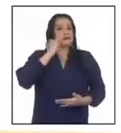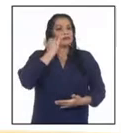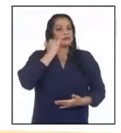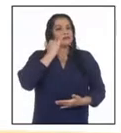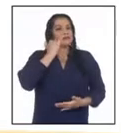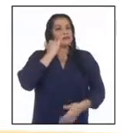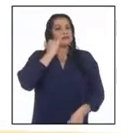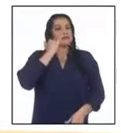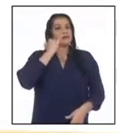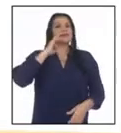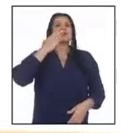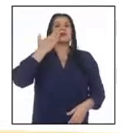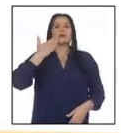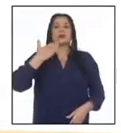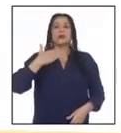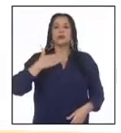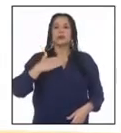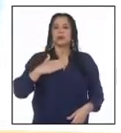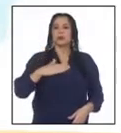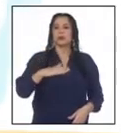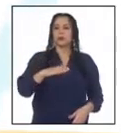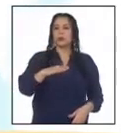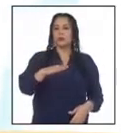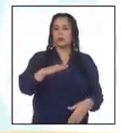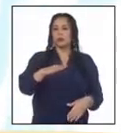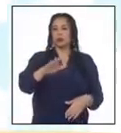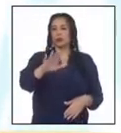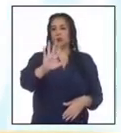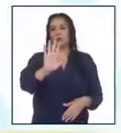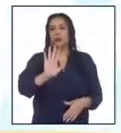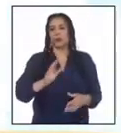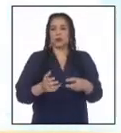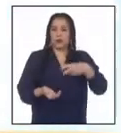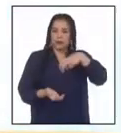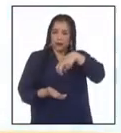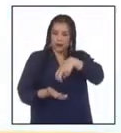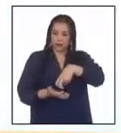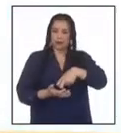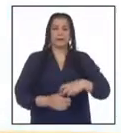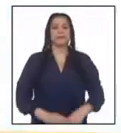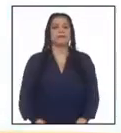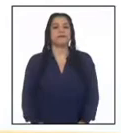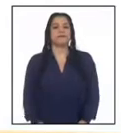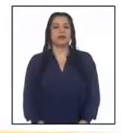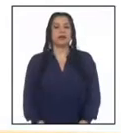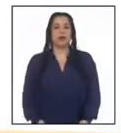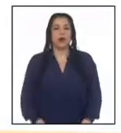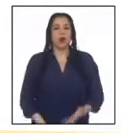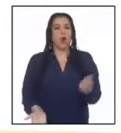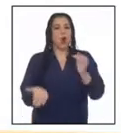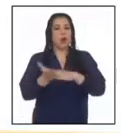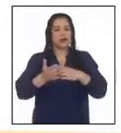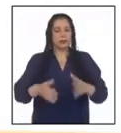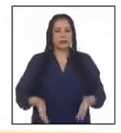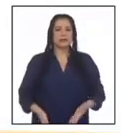Eso es. Exhalo. Por la boca. Abriendo los brazos, friccionando las rodillas. Recojo.